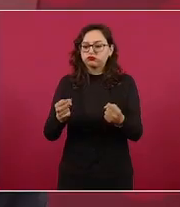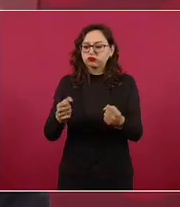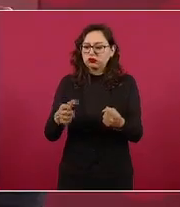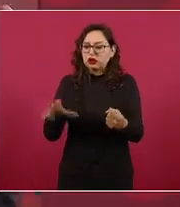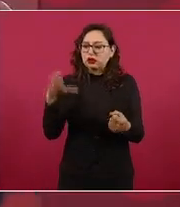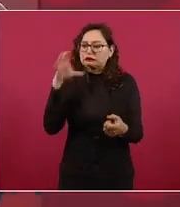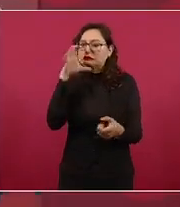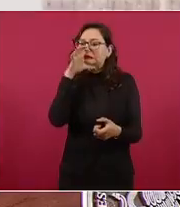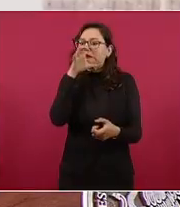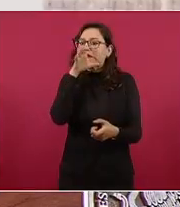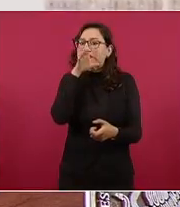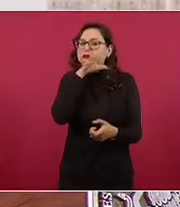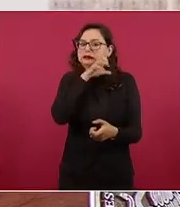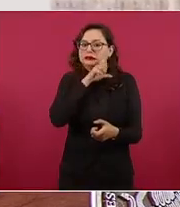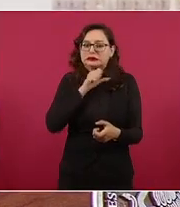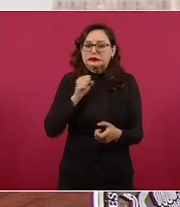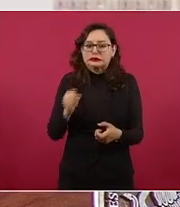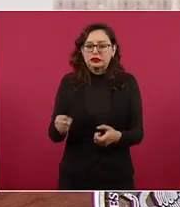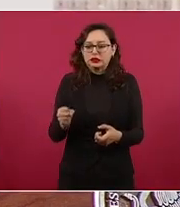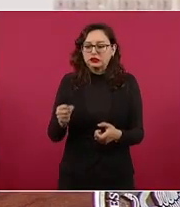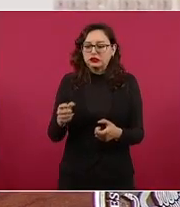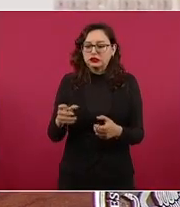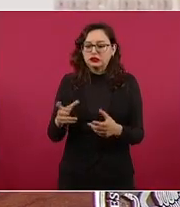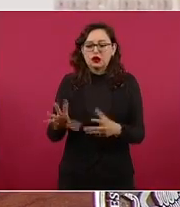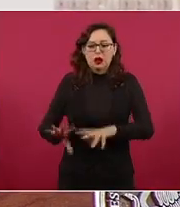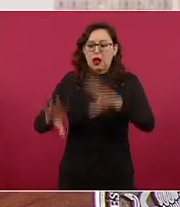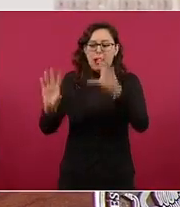y ya para que no se caliente se apaga